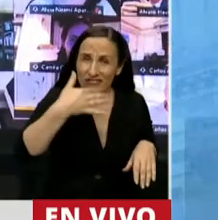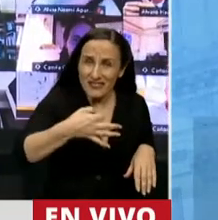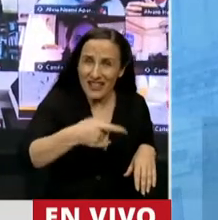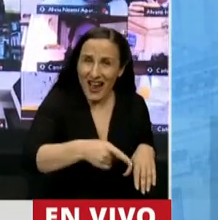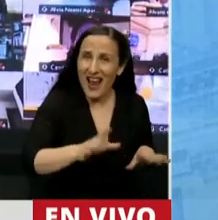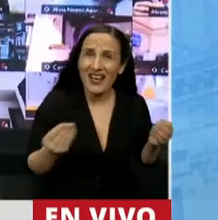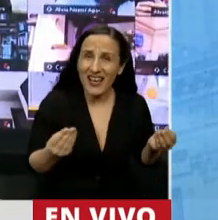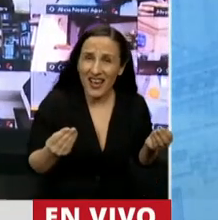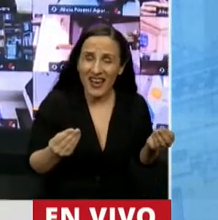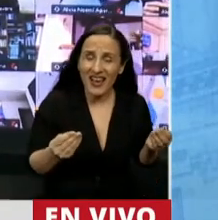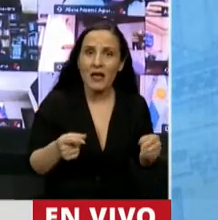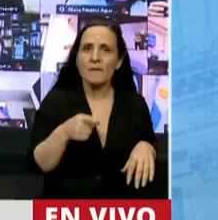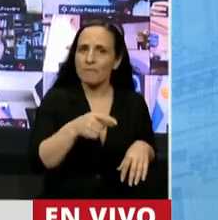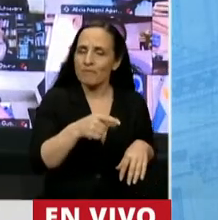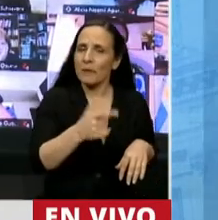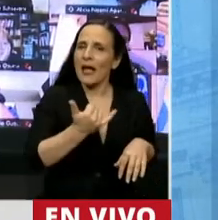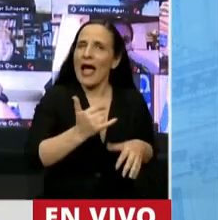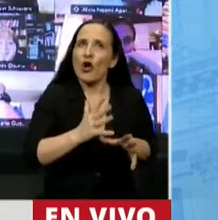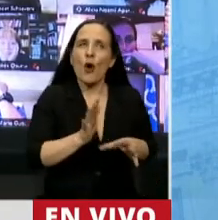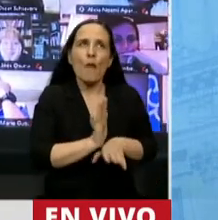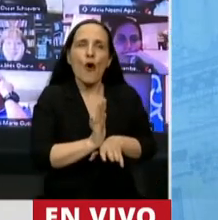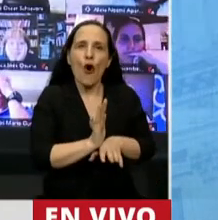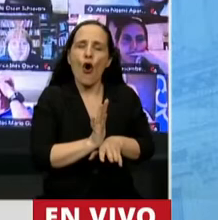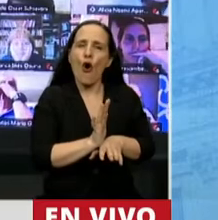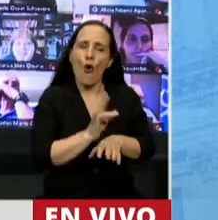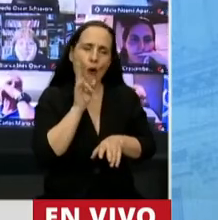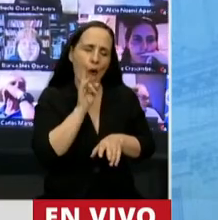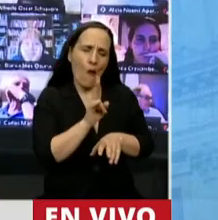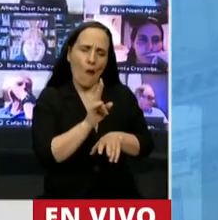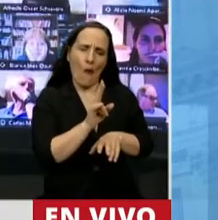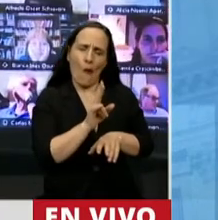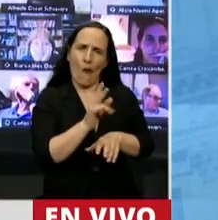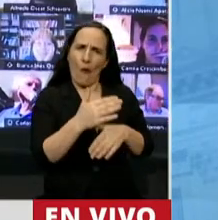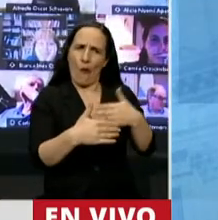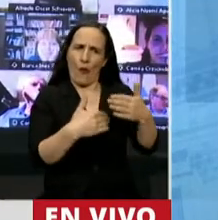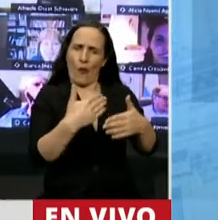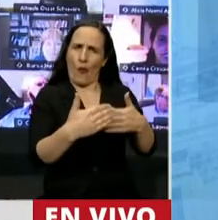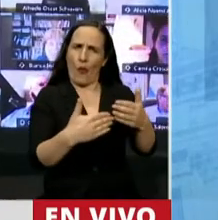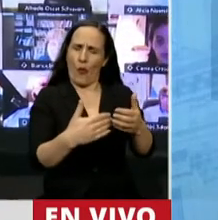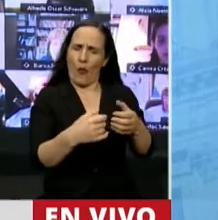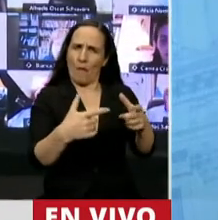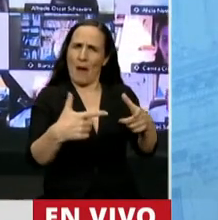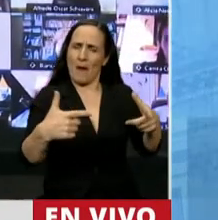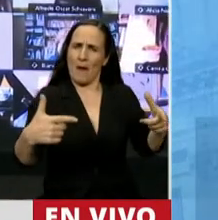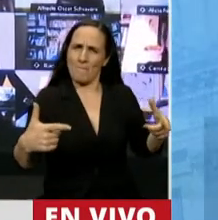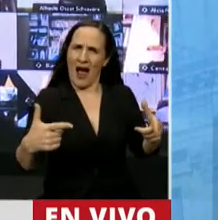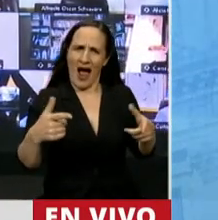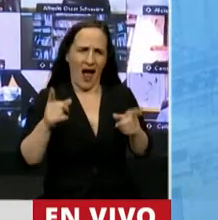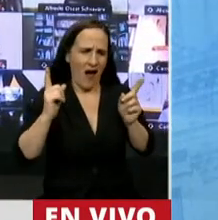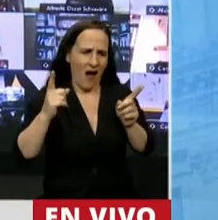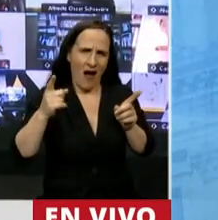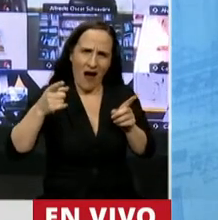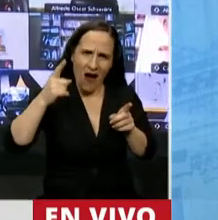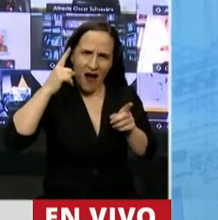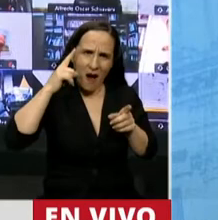existe un proceso de creciente y alarmante regimentación en la